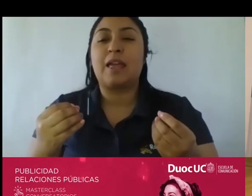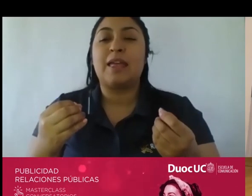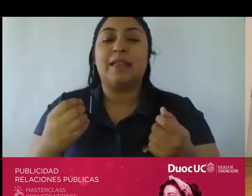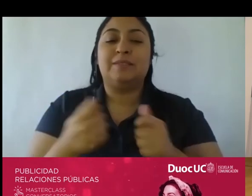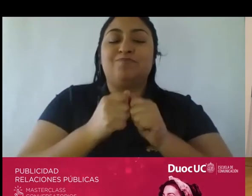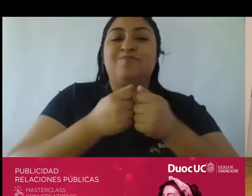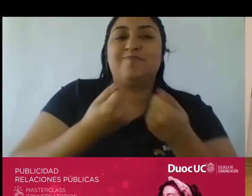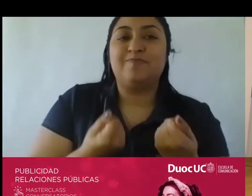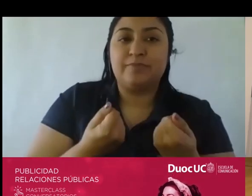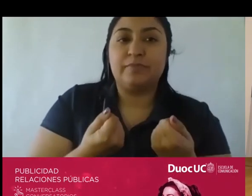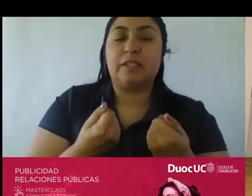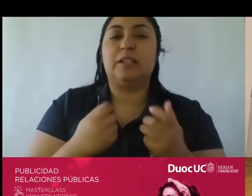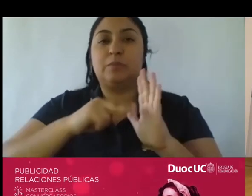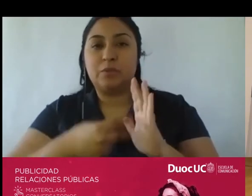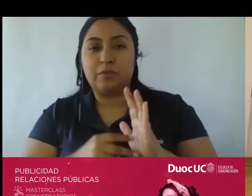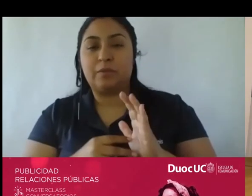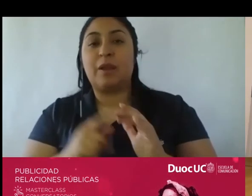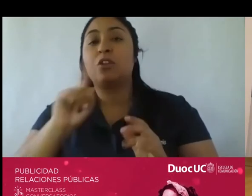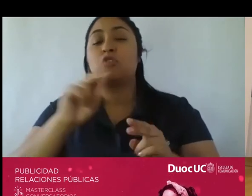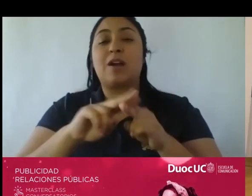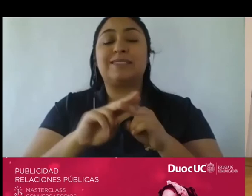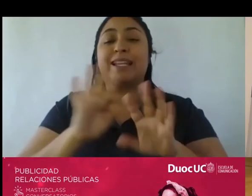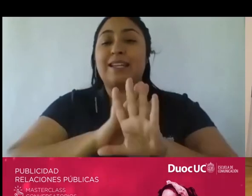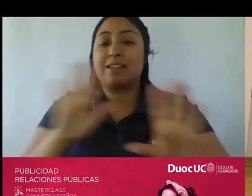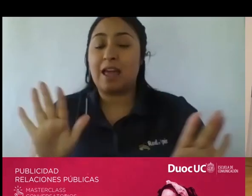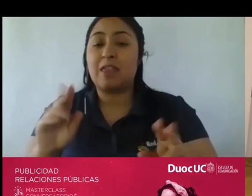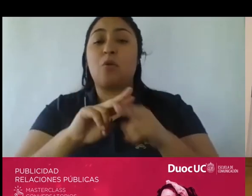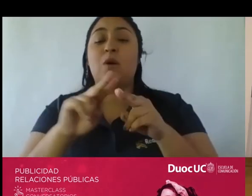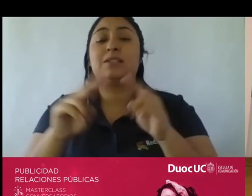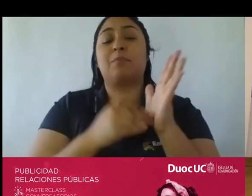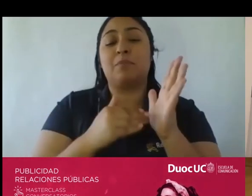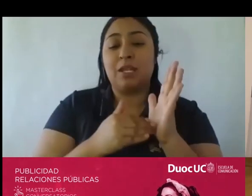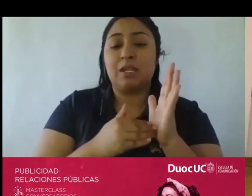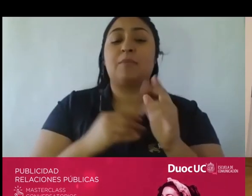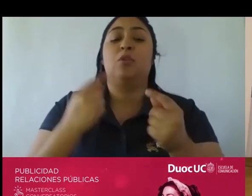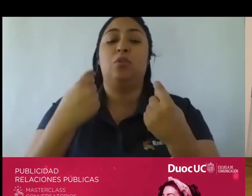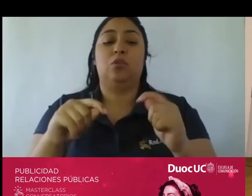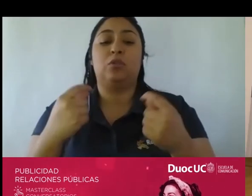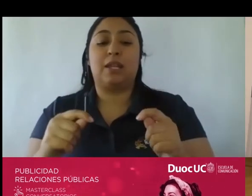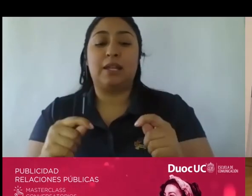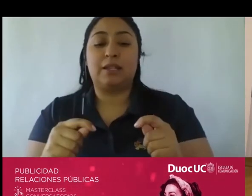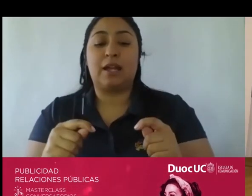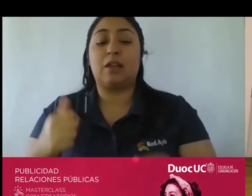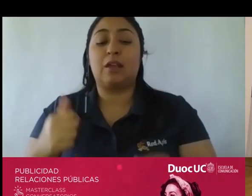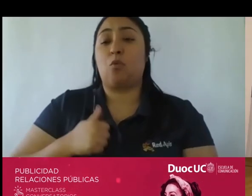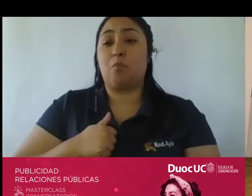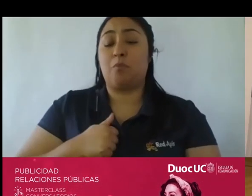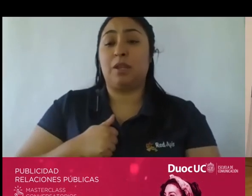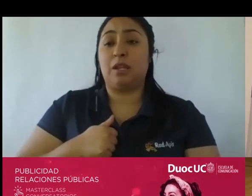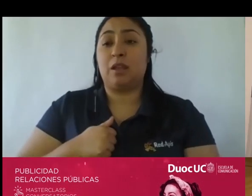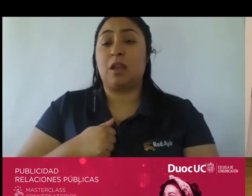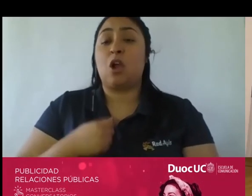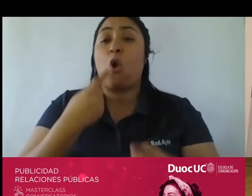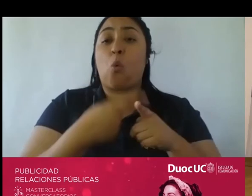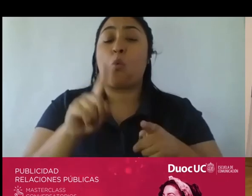el no hacer nada o hacer lo mínimo posible o tratar de cumplir con esa cuota de venta que está bien y se entiende por